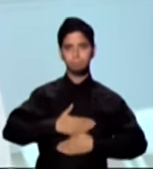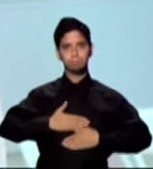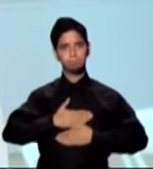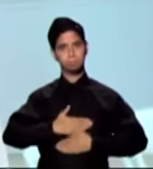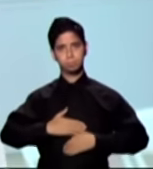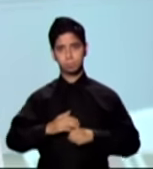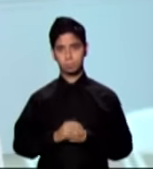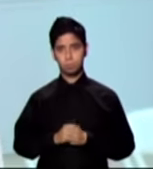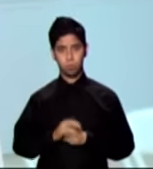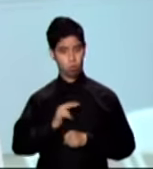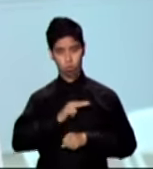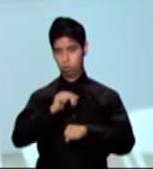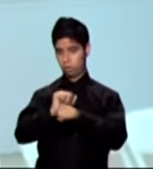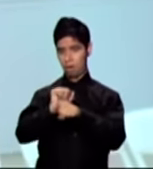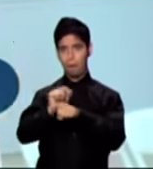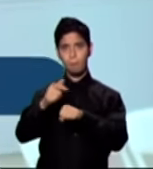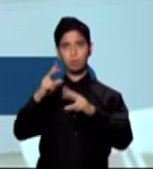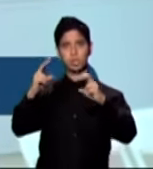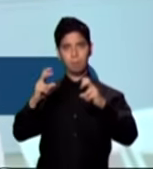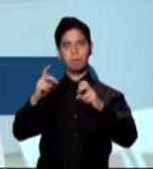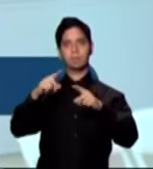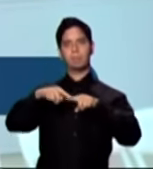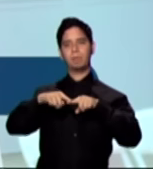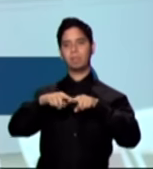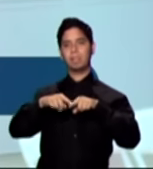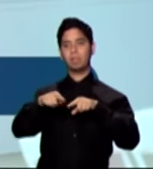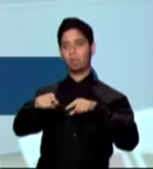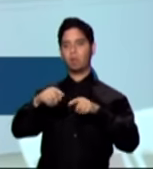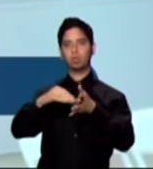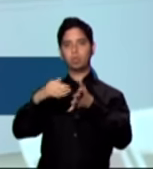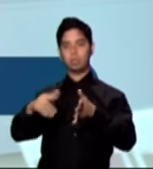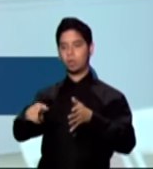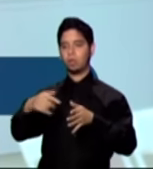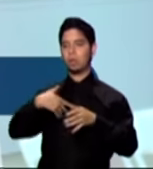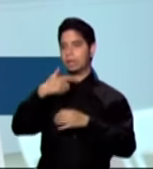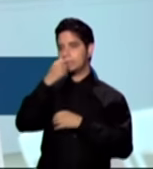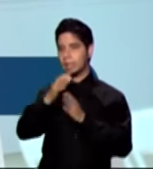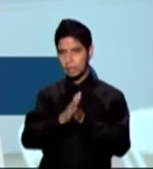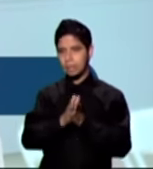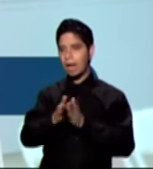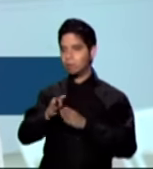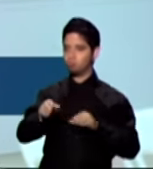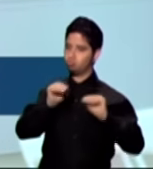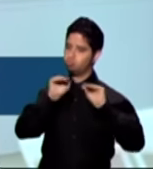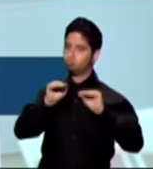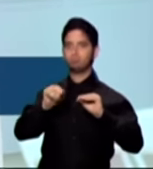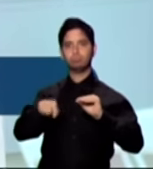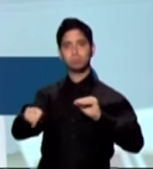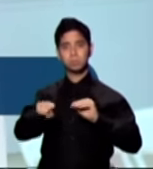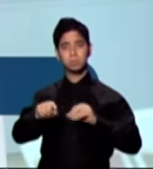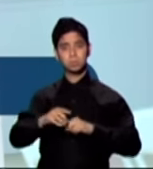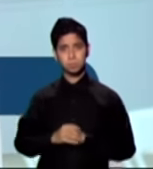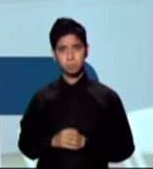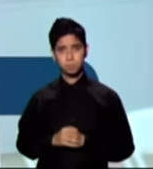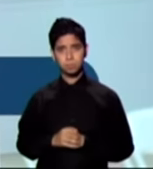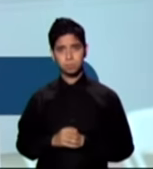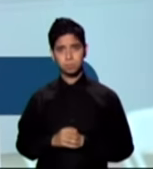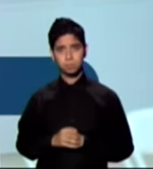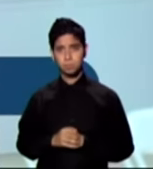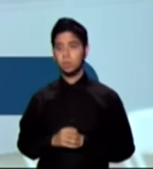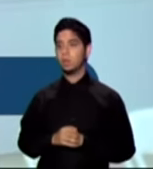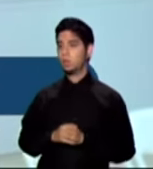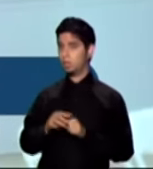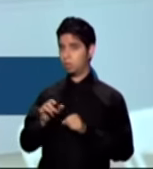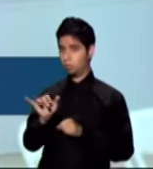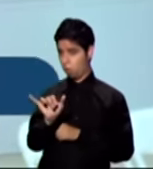temas partiendo a los intereses de los estudiantes y también en el currículo que nosotros diseñamos, estamos trabajando con los intereses desde el punto de vista de las